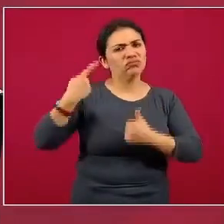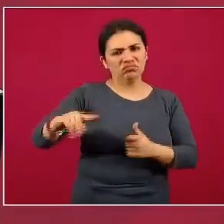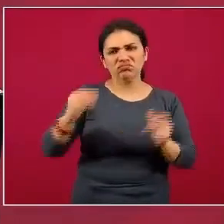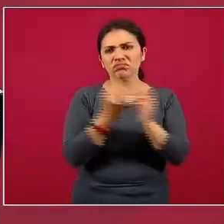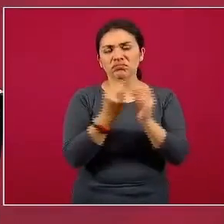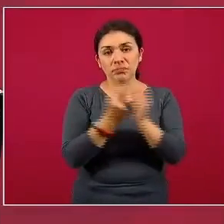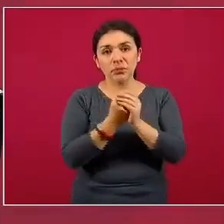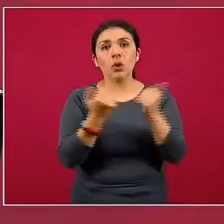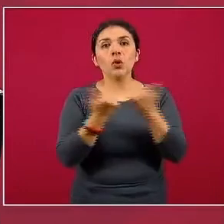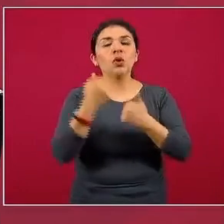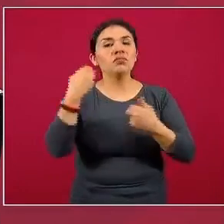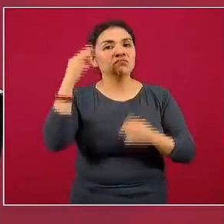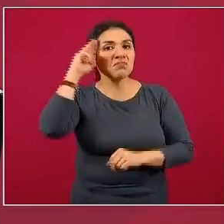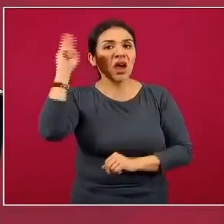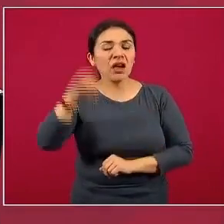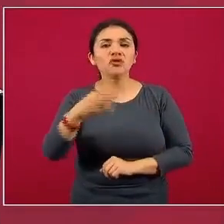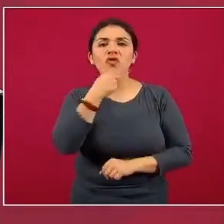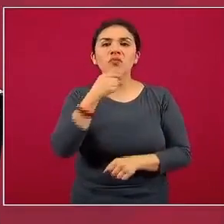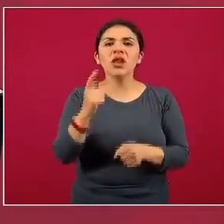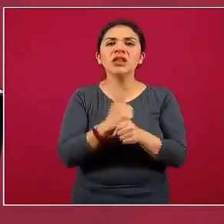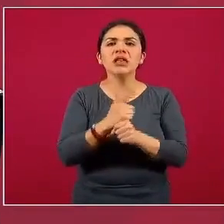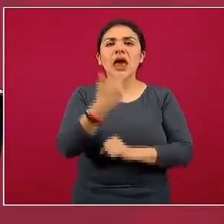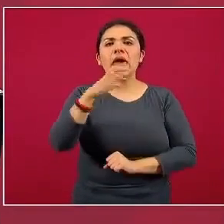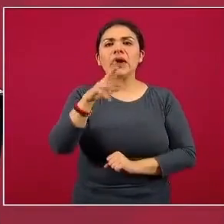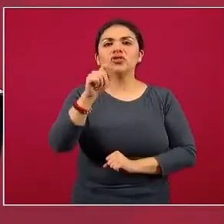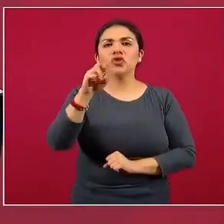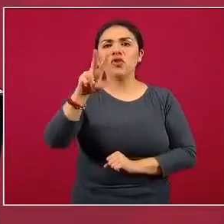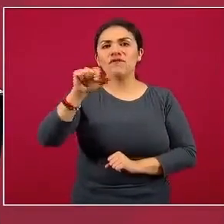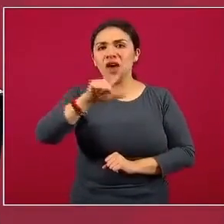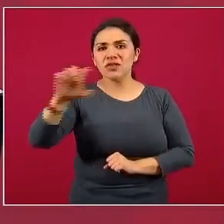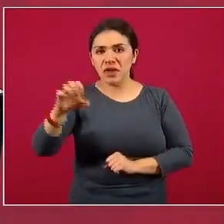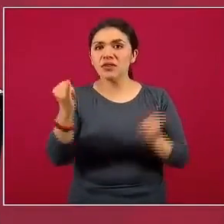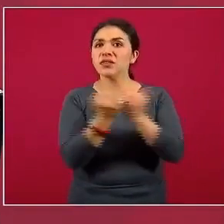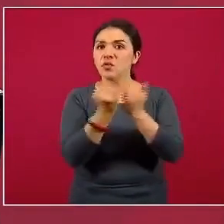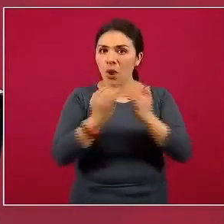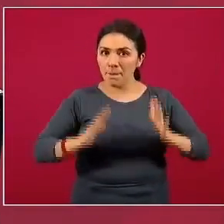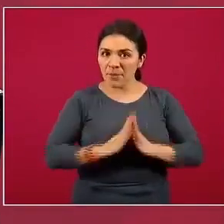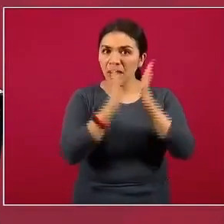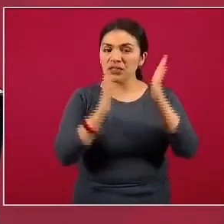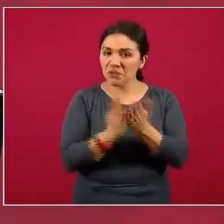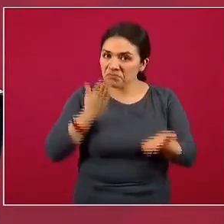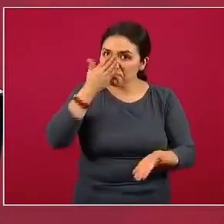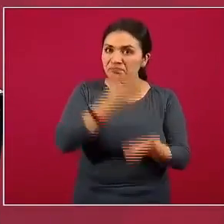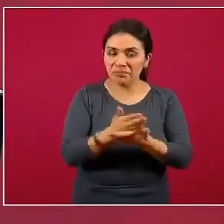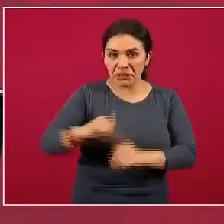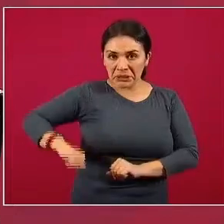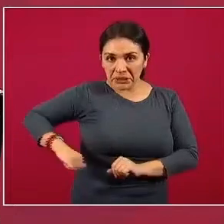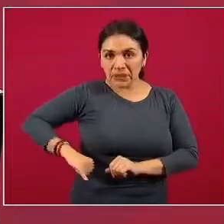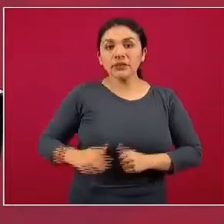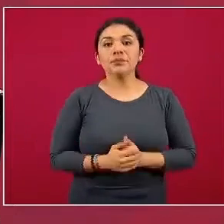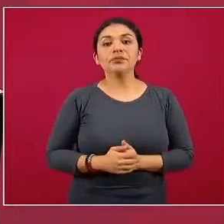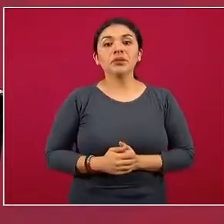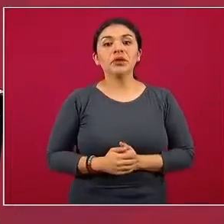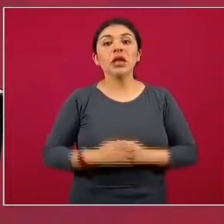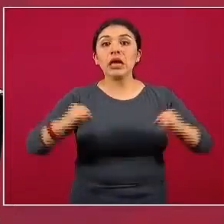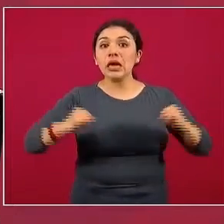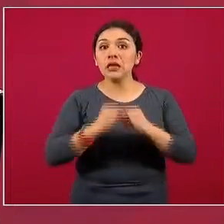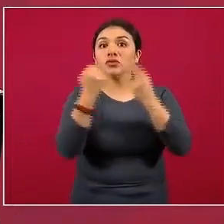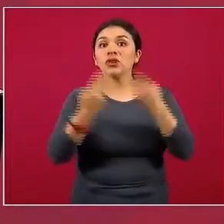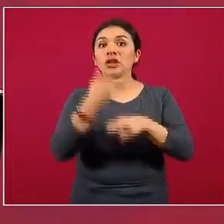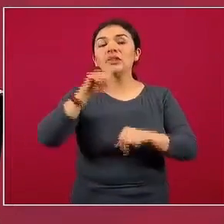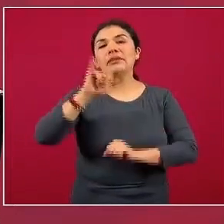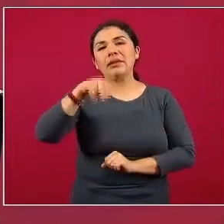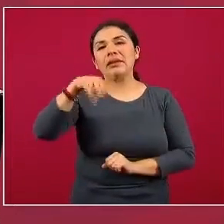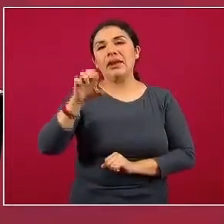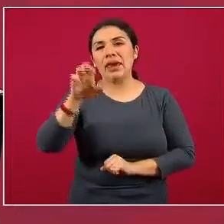También el maestro, el licenciado Héctor Valle, también participó directamente en esto. El Instituto Nacional de Enfermedades